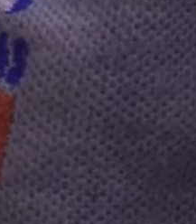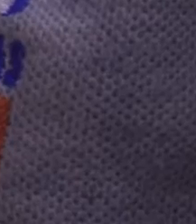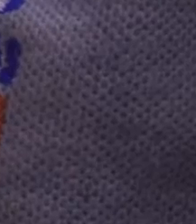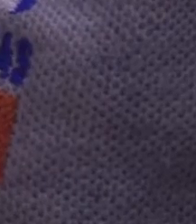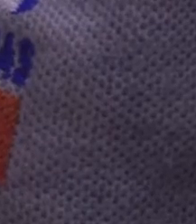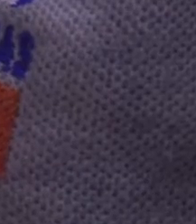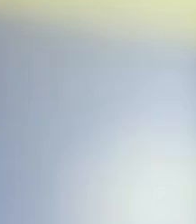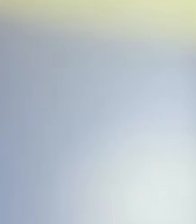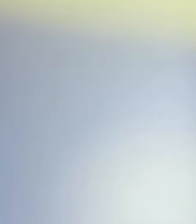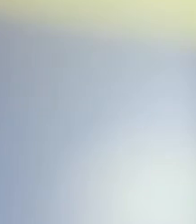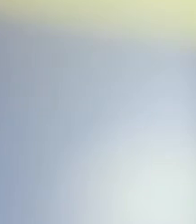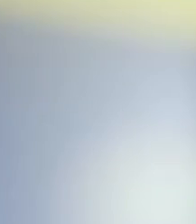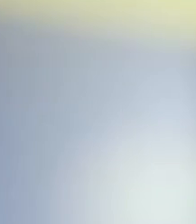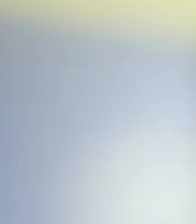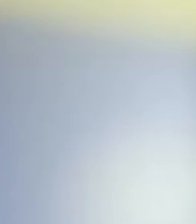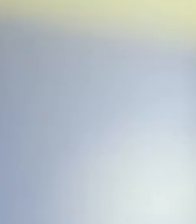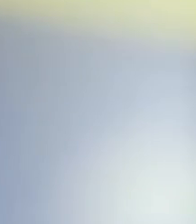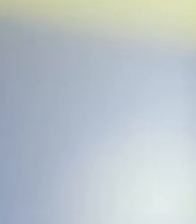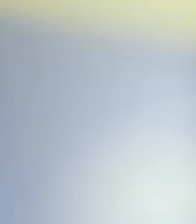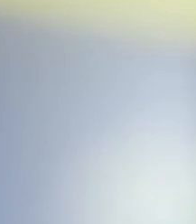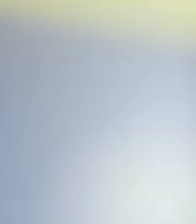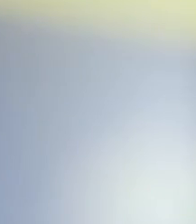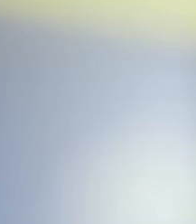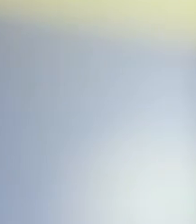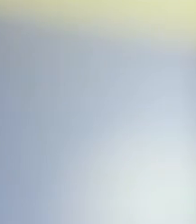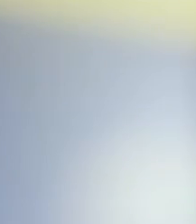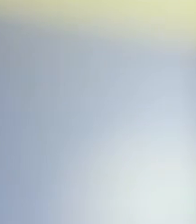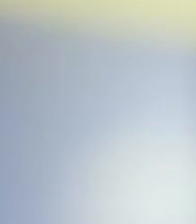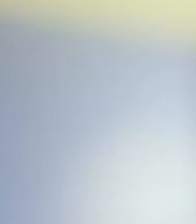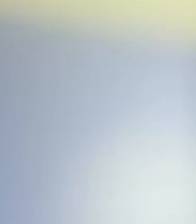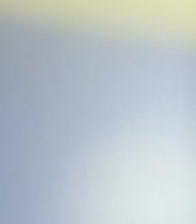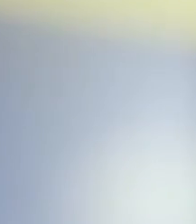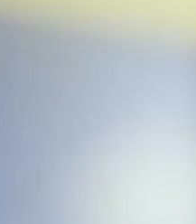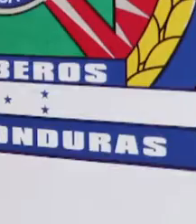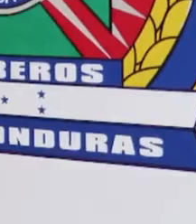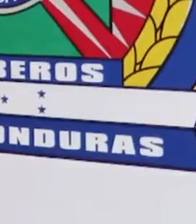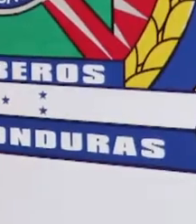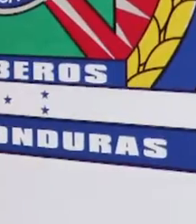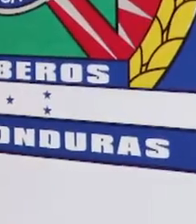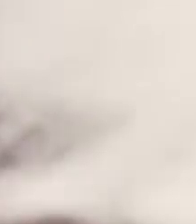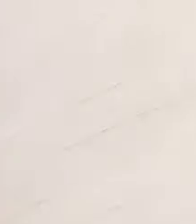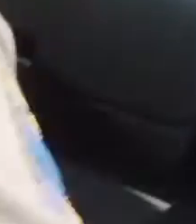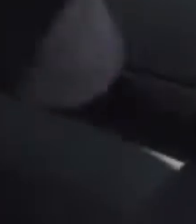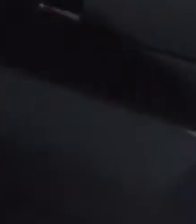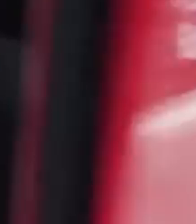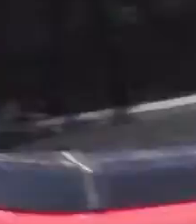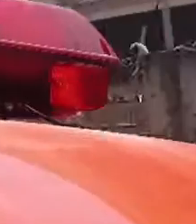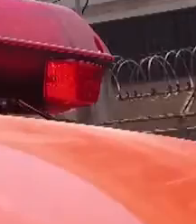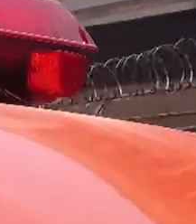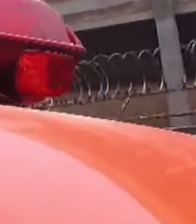Ok, en estos momentos estamos coordinando para poderle enviar la ayuda correspondiente. Necesito que me espere en línea. Vamos.